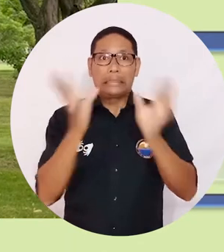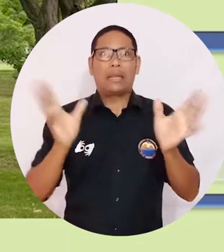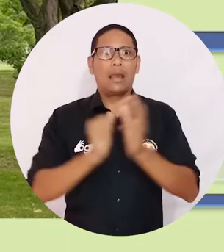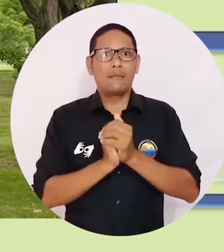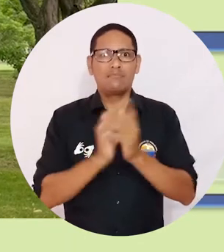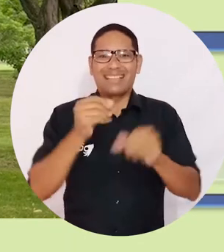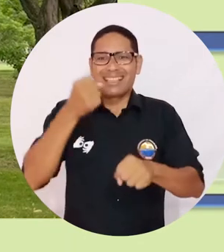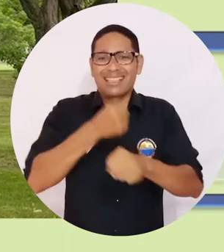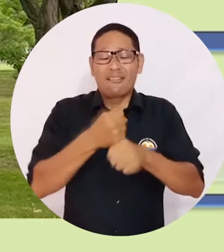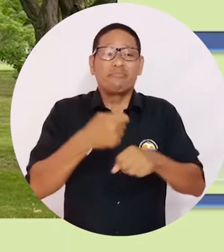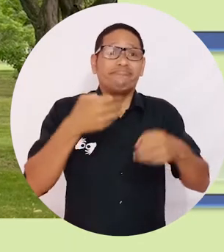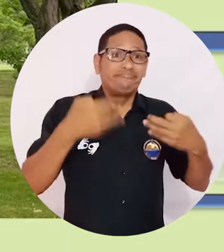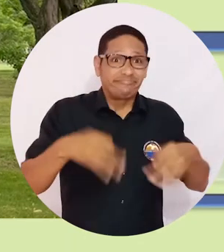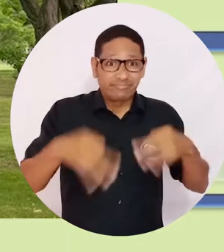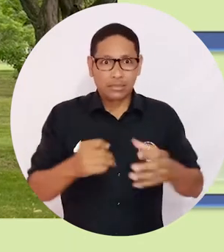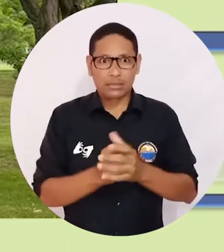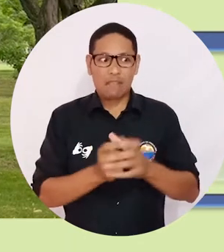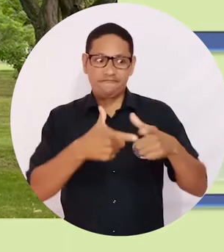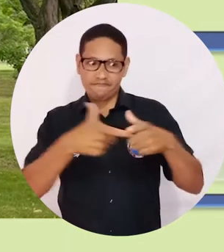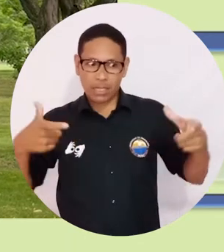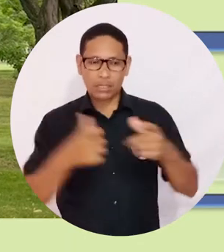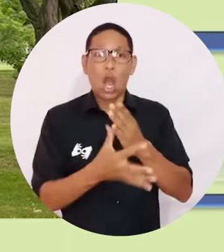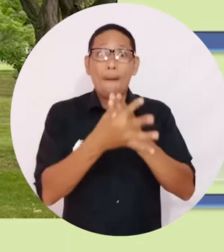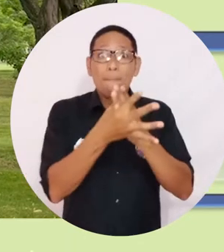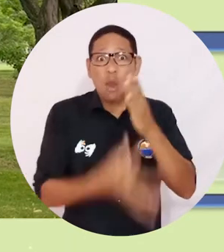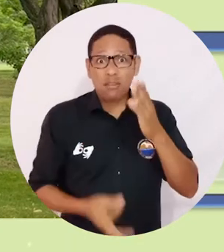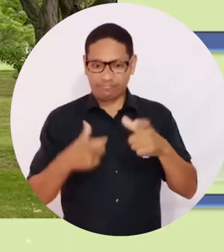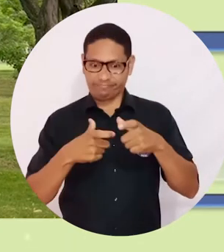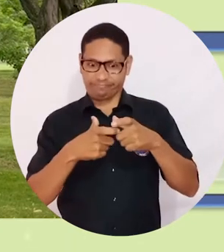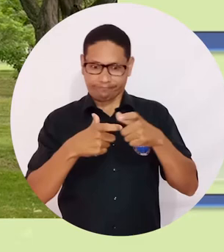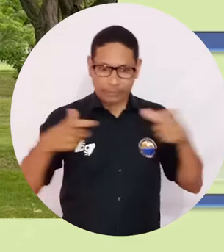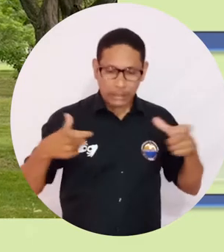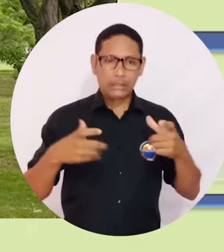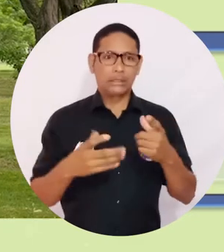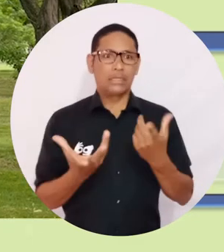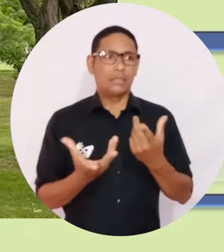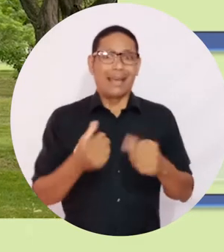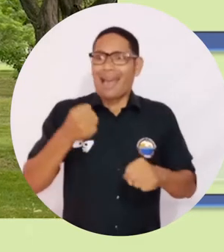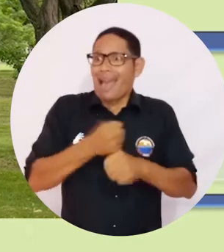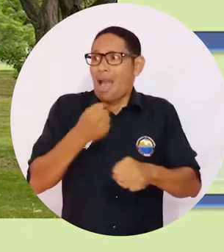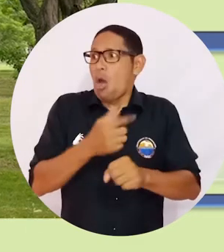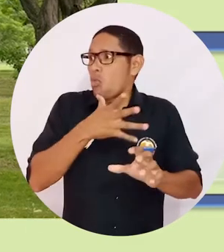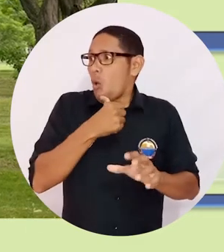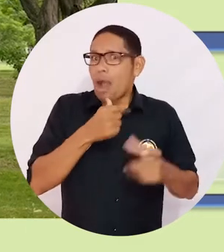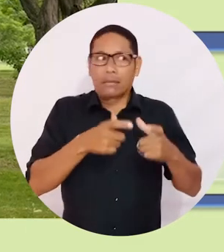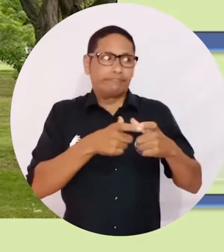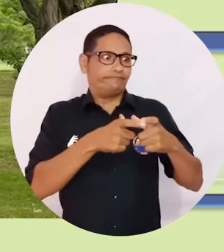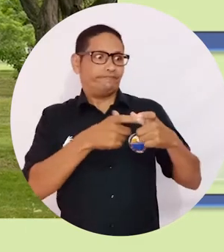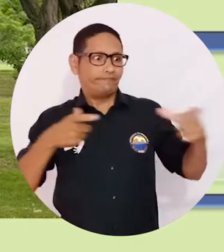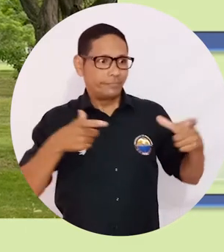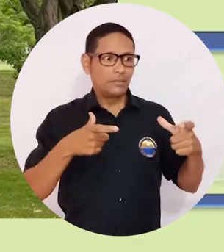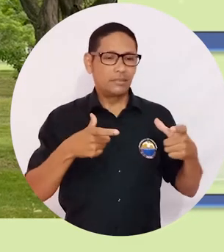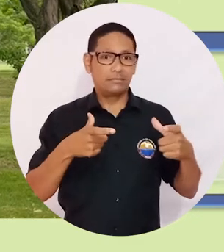Marta un mayor nivel de informalidad, un mayor nivel de pobreza, un mayor nivel de desempleo